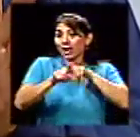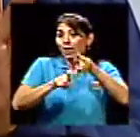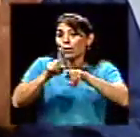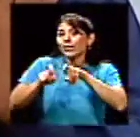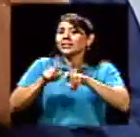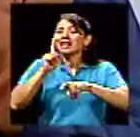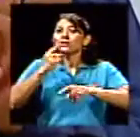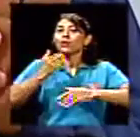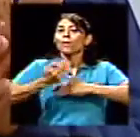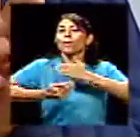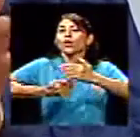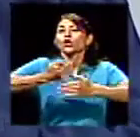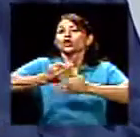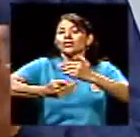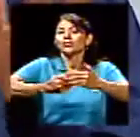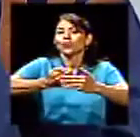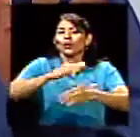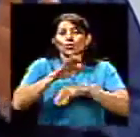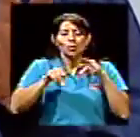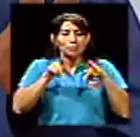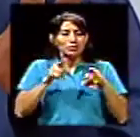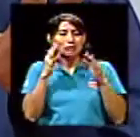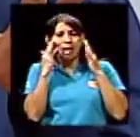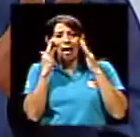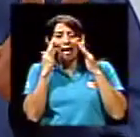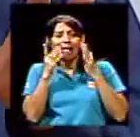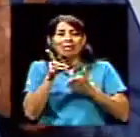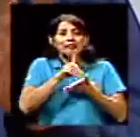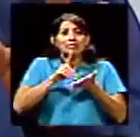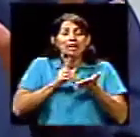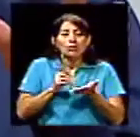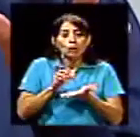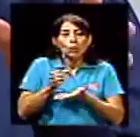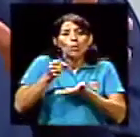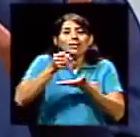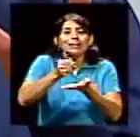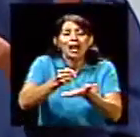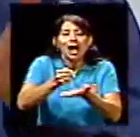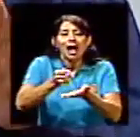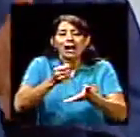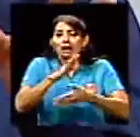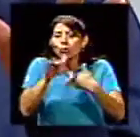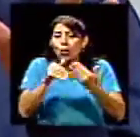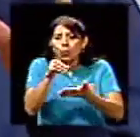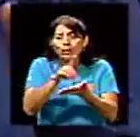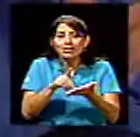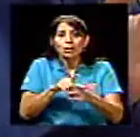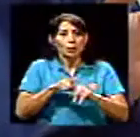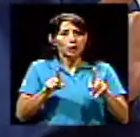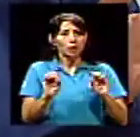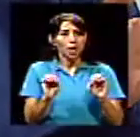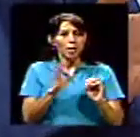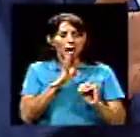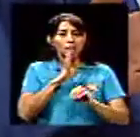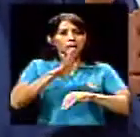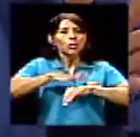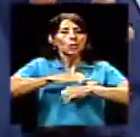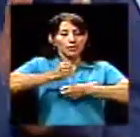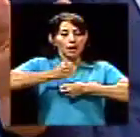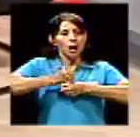preocupa mucho por el diseño muestral, por el diseño del cuestionario, etc. Pero nadie habla del trabajo de campo, que es una etapa importante, de ahí se recoge la materia prima.